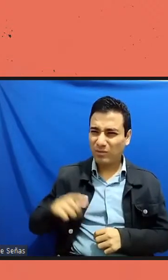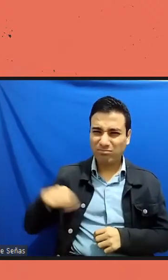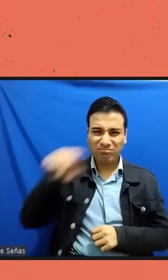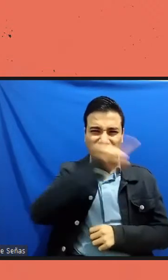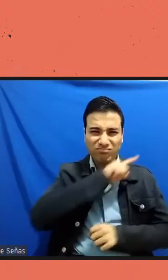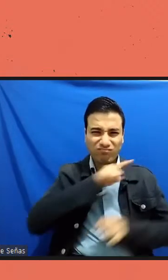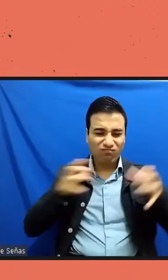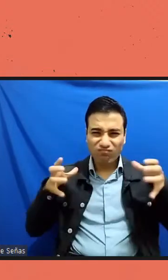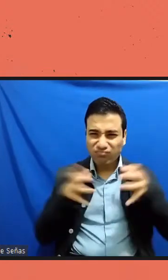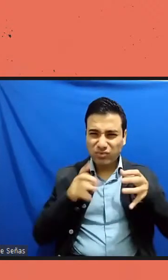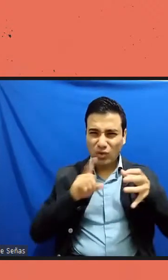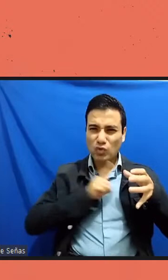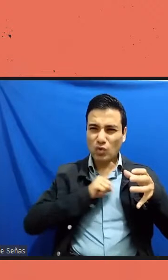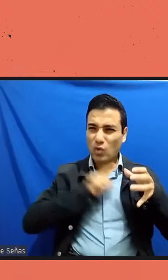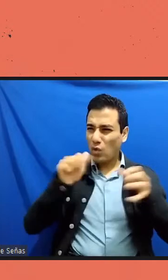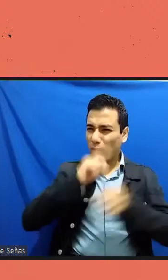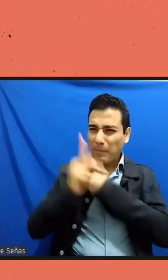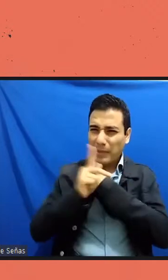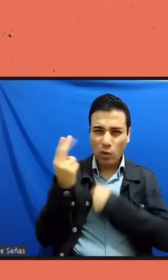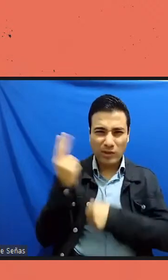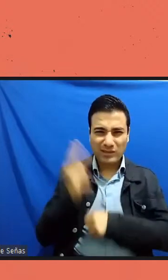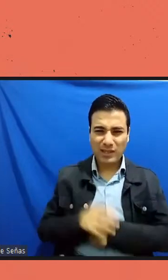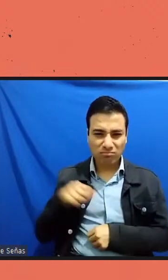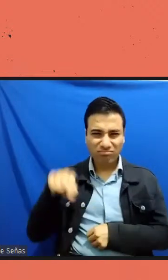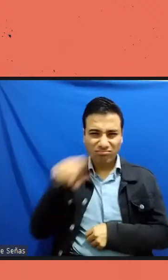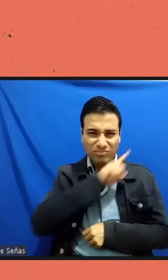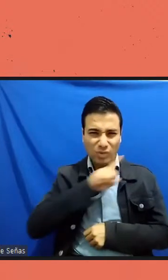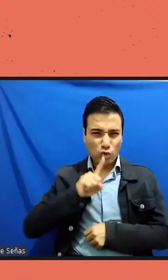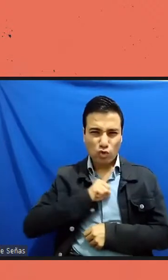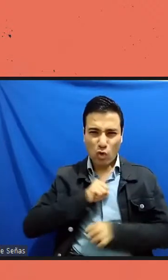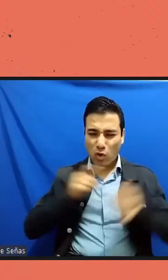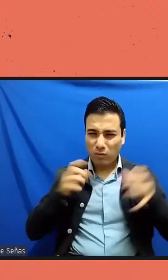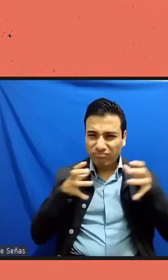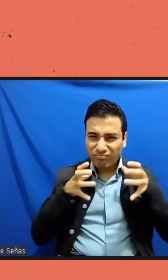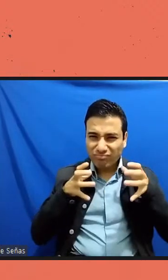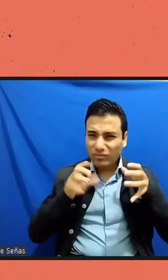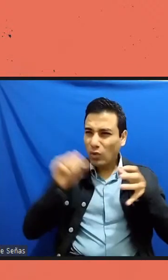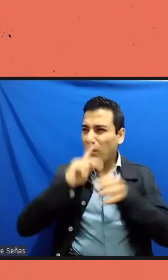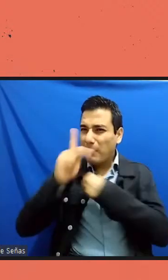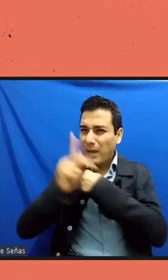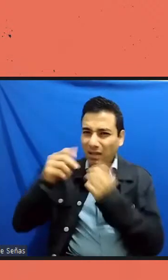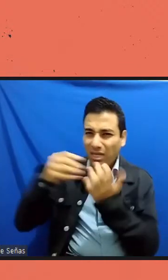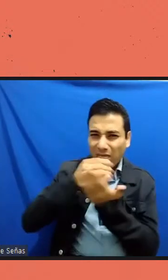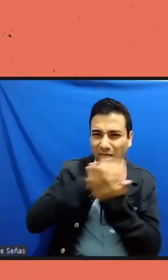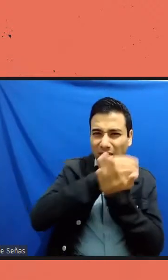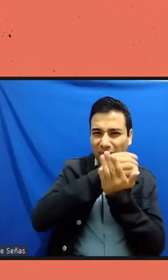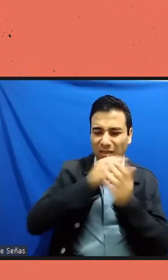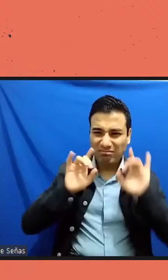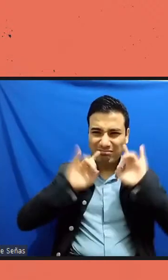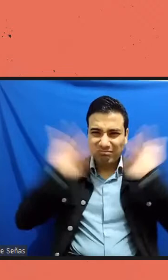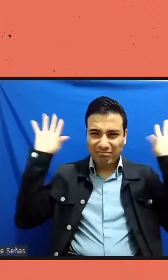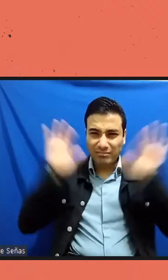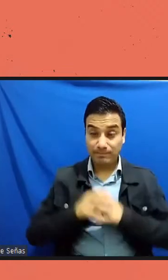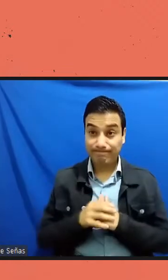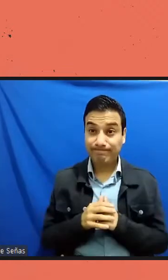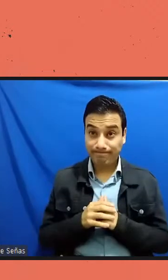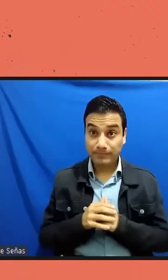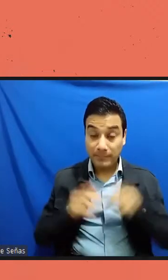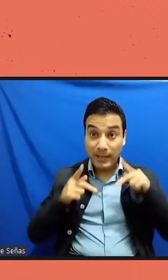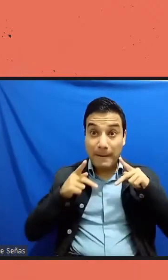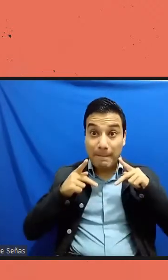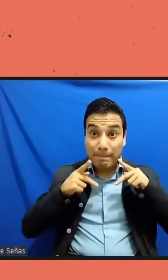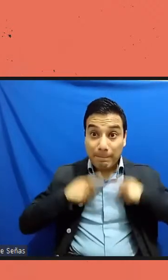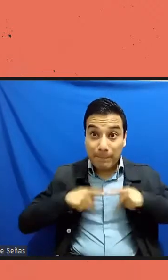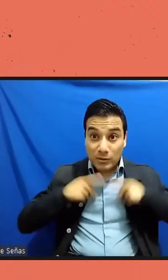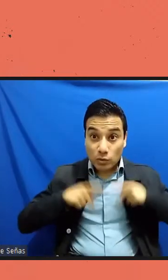logró mantener un equilibrio propio cerrándose al resto del mundo. Las voces que trataron de rechazar